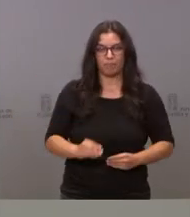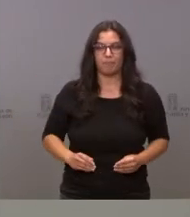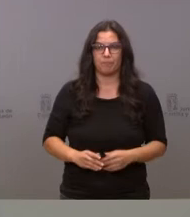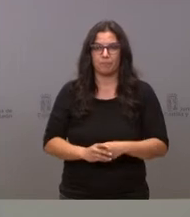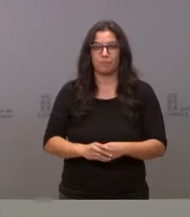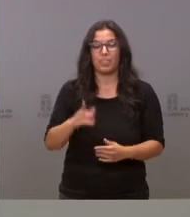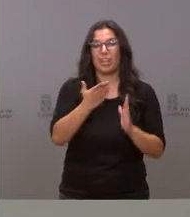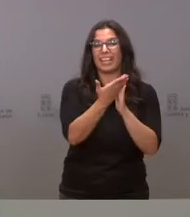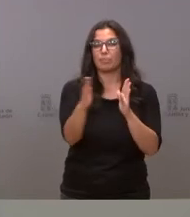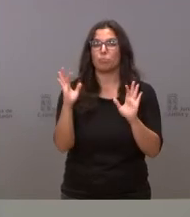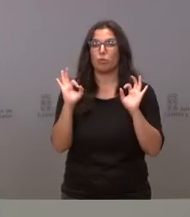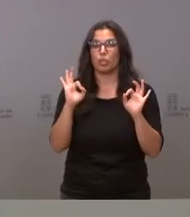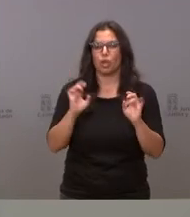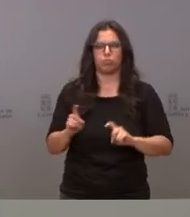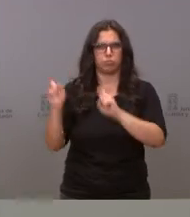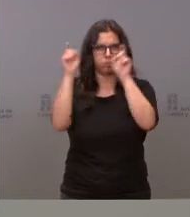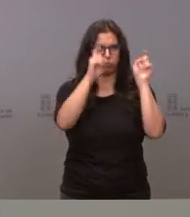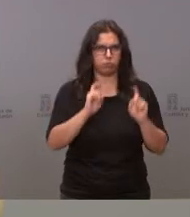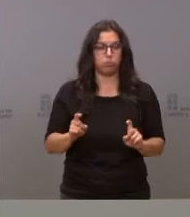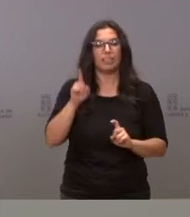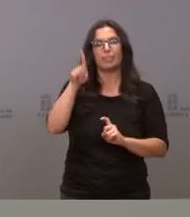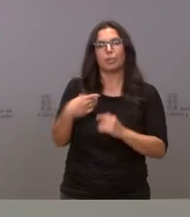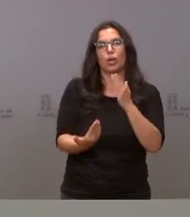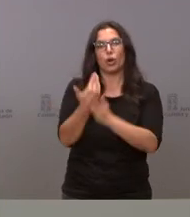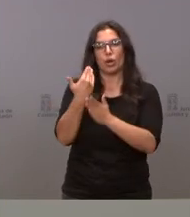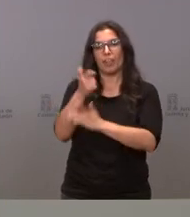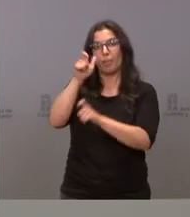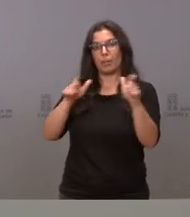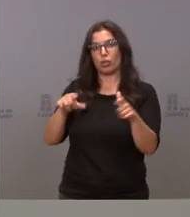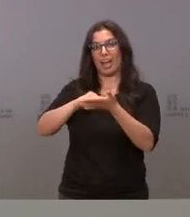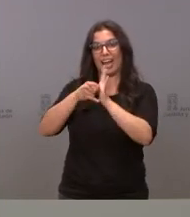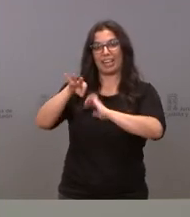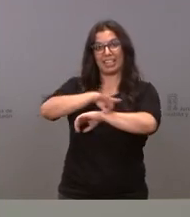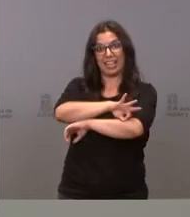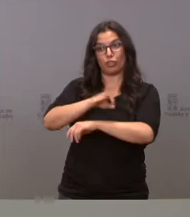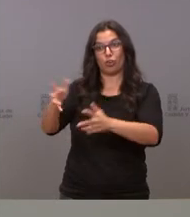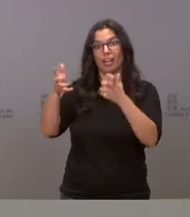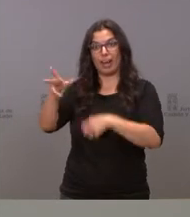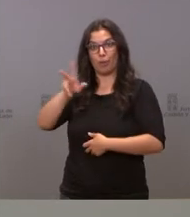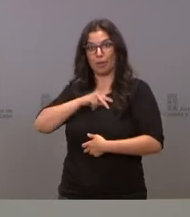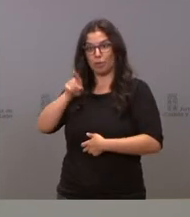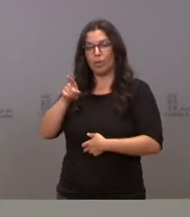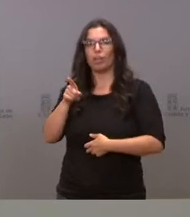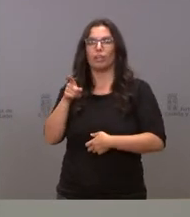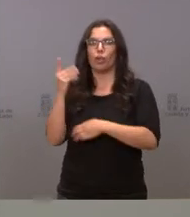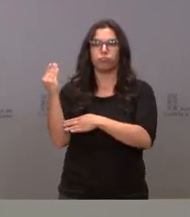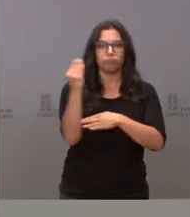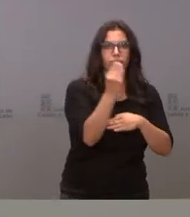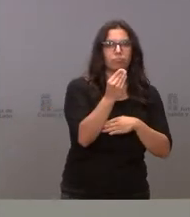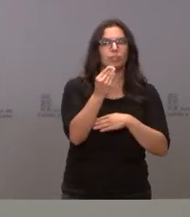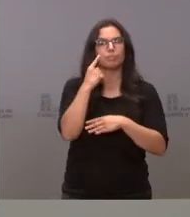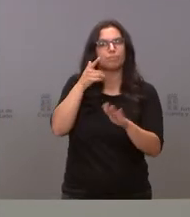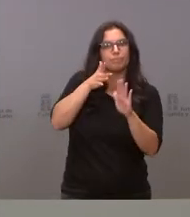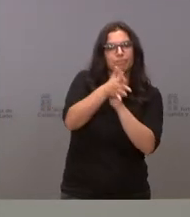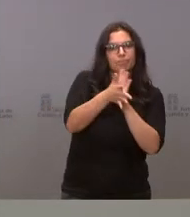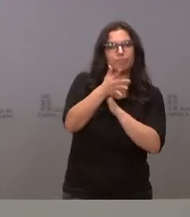Es una exposición itinerante y unas jornadas en las que los arquitectos premiados van a exponer las obras que configuran el panorama de nuestra